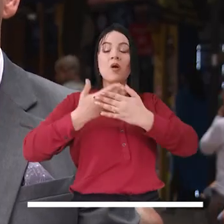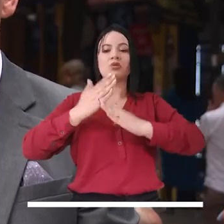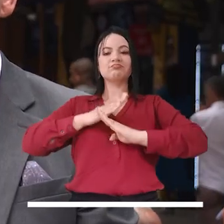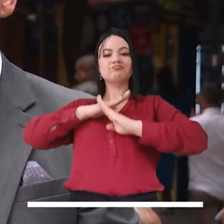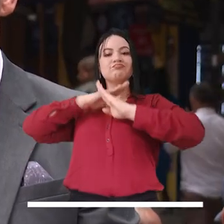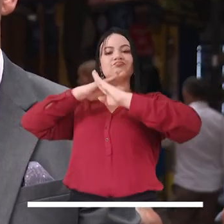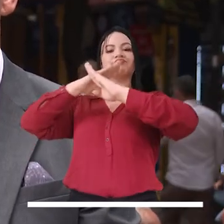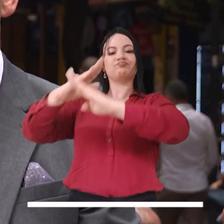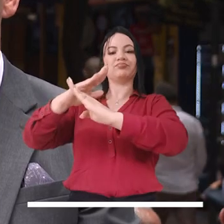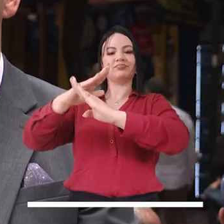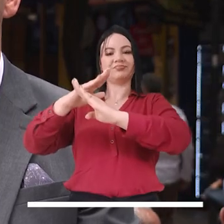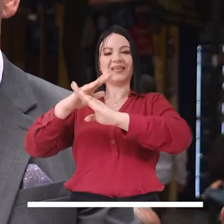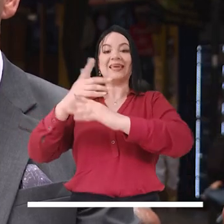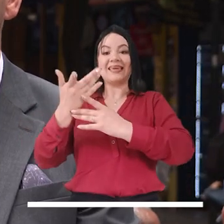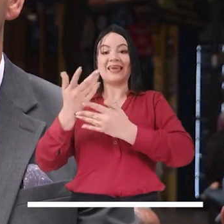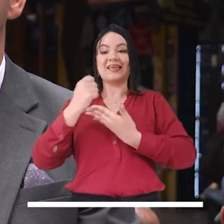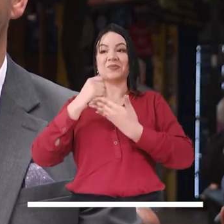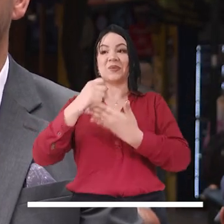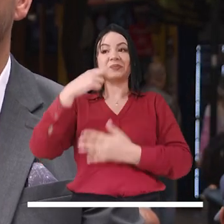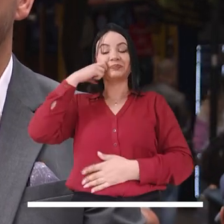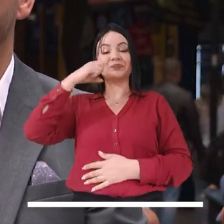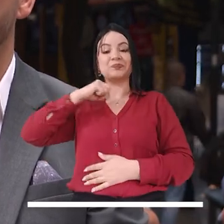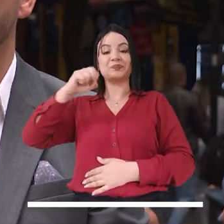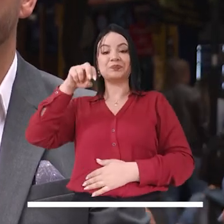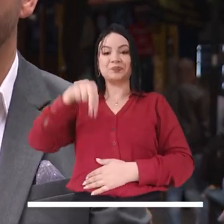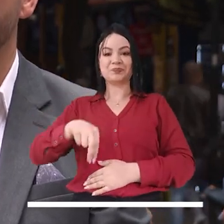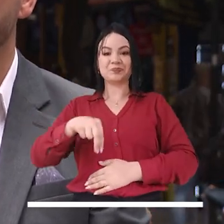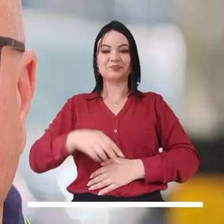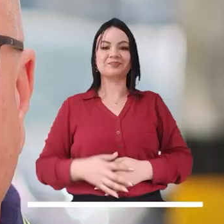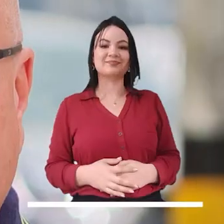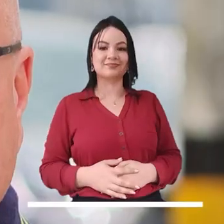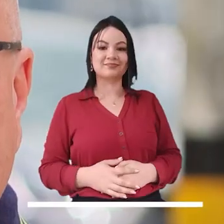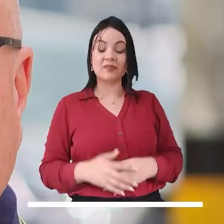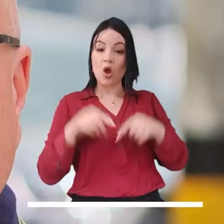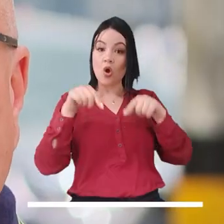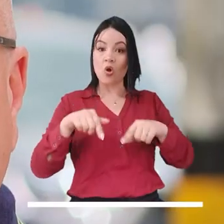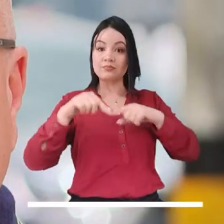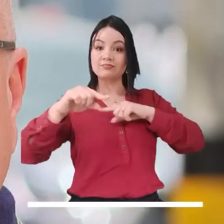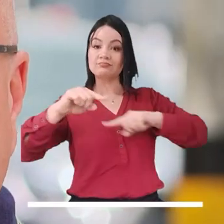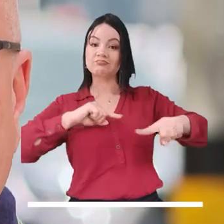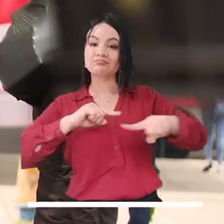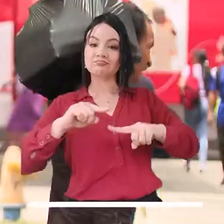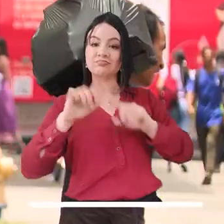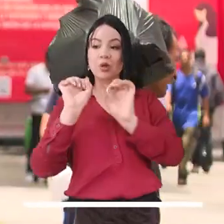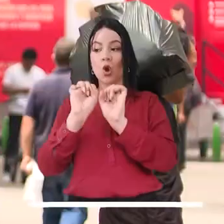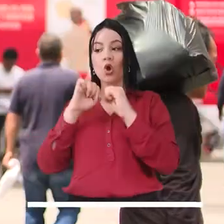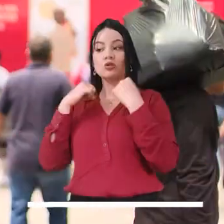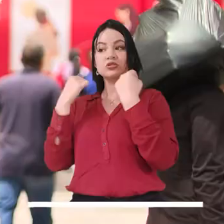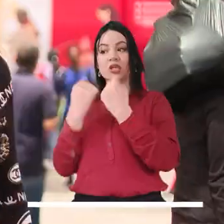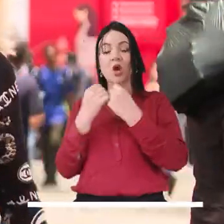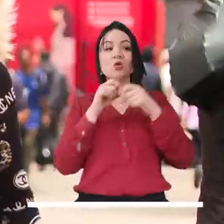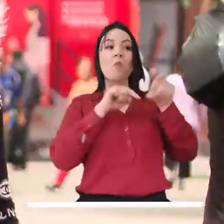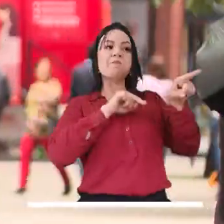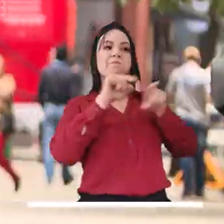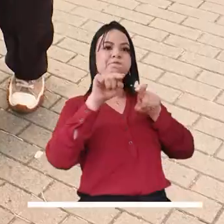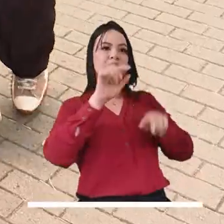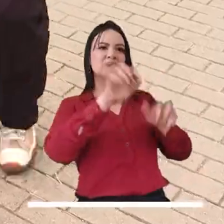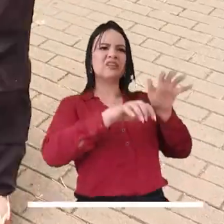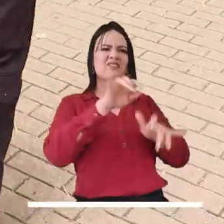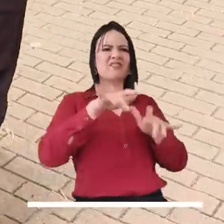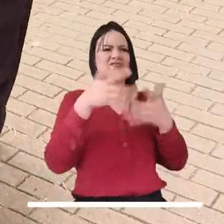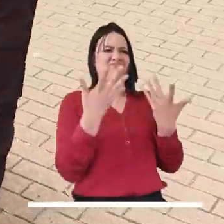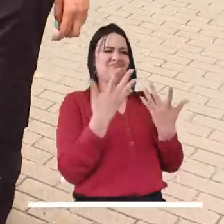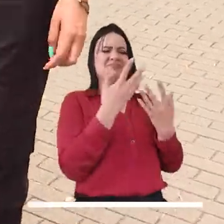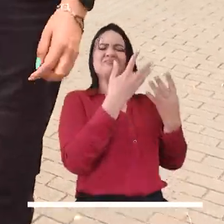preventiva este proceso de visibilización de los derechos humanos. Por eso desde la administración, el consejo y las demás